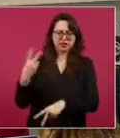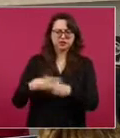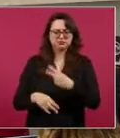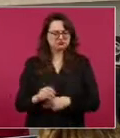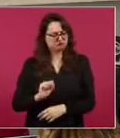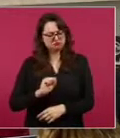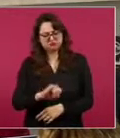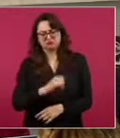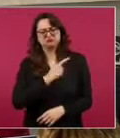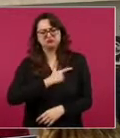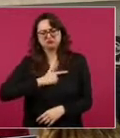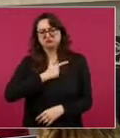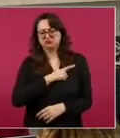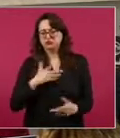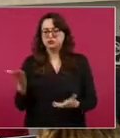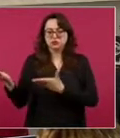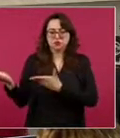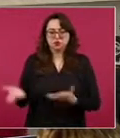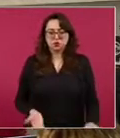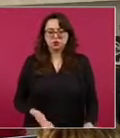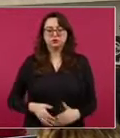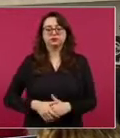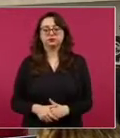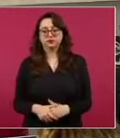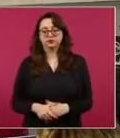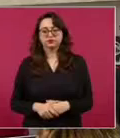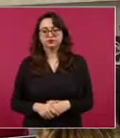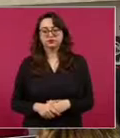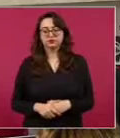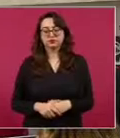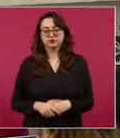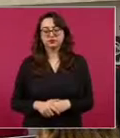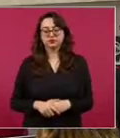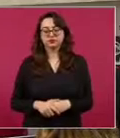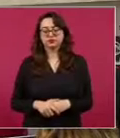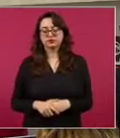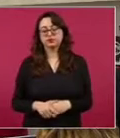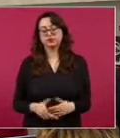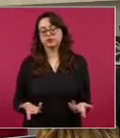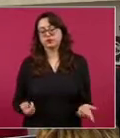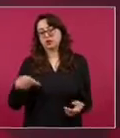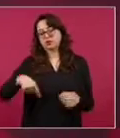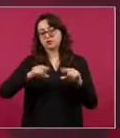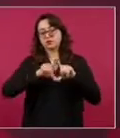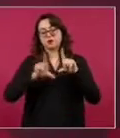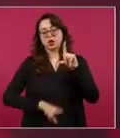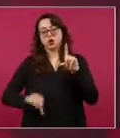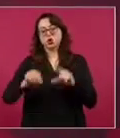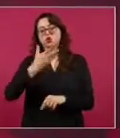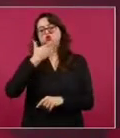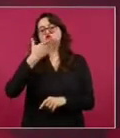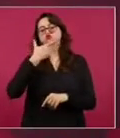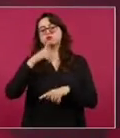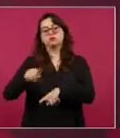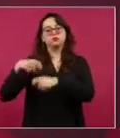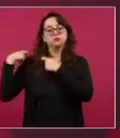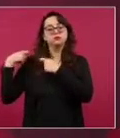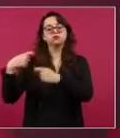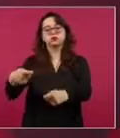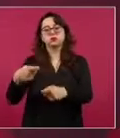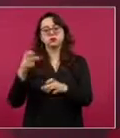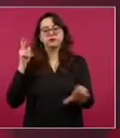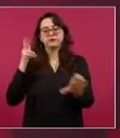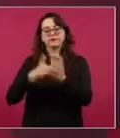tenemos la tradición del asilo, de la